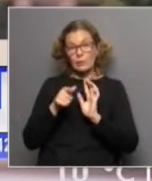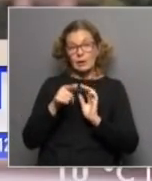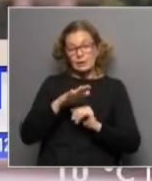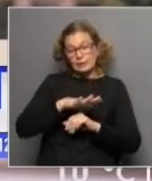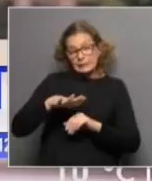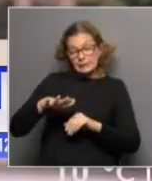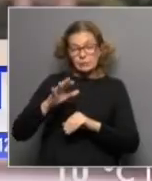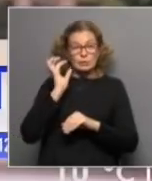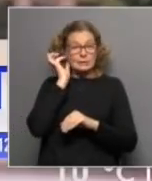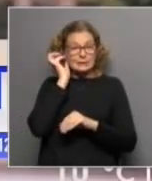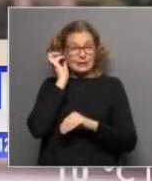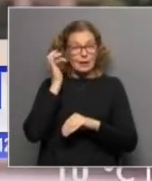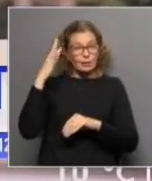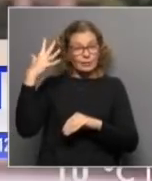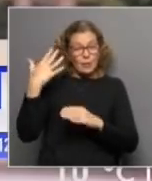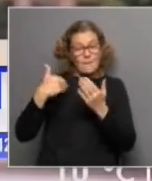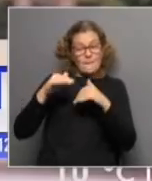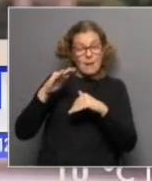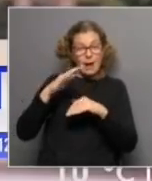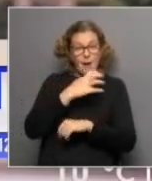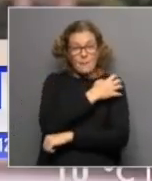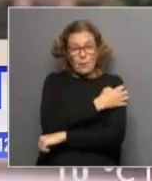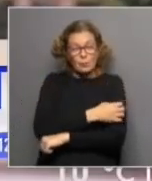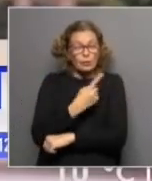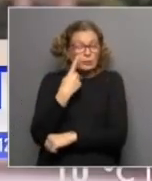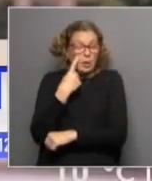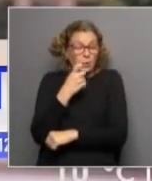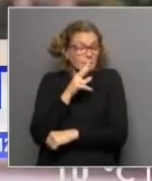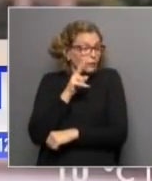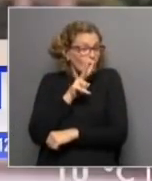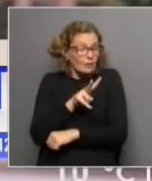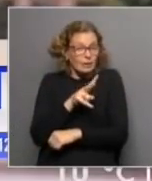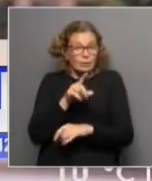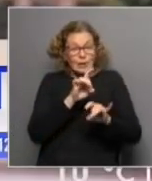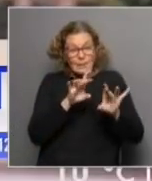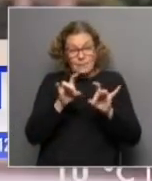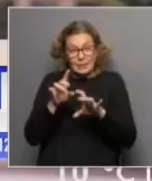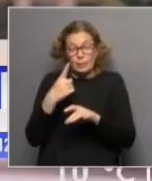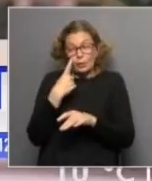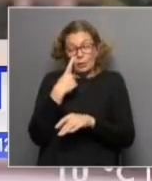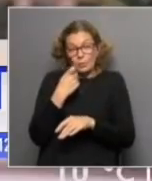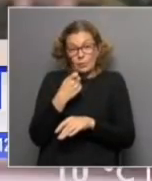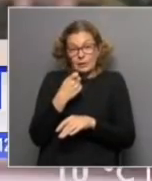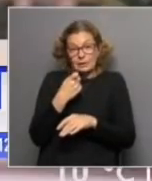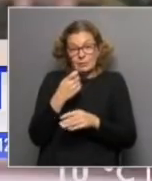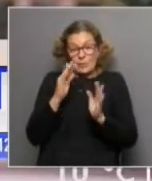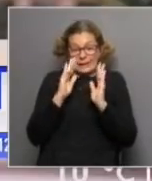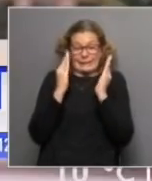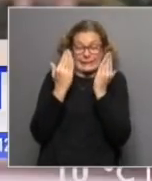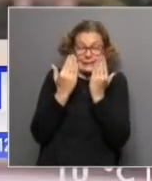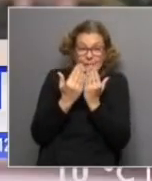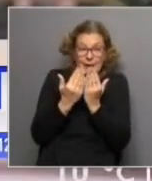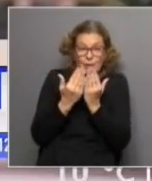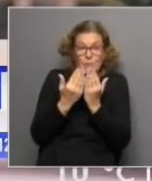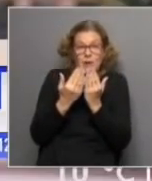los niños, niñas y adolescentes siguen siendo los más pobres, los más invisibles. Con esto de la pandemia quedó en evidencia los más encerrados, los más